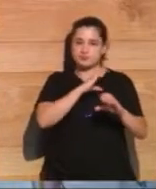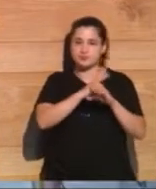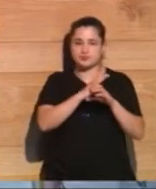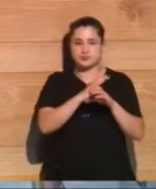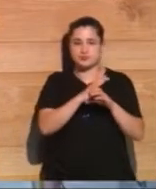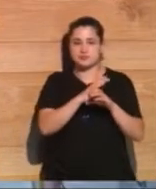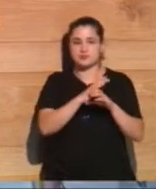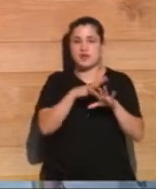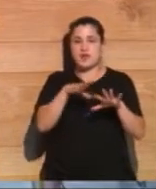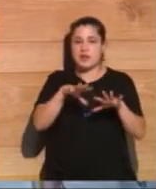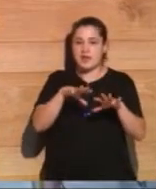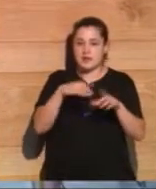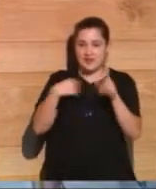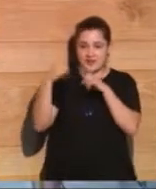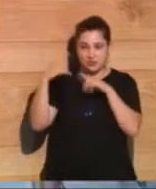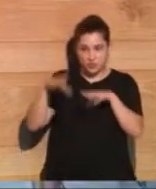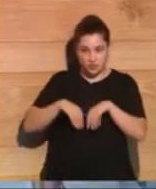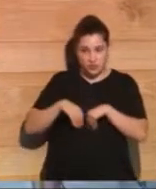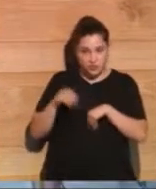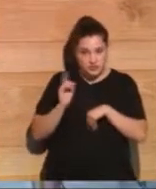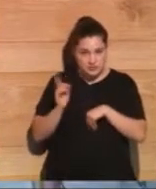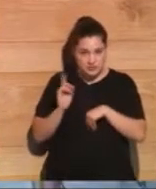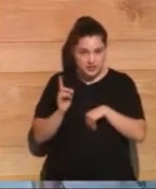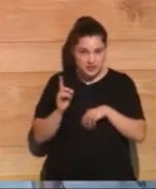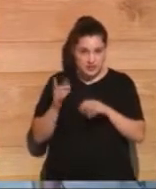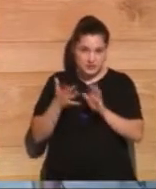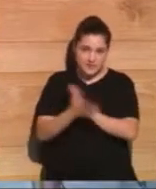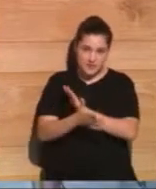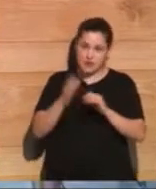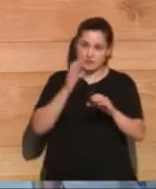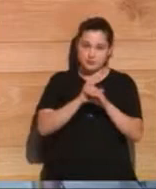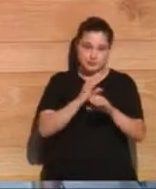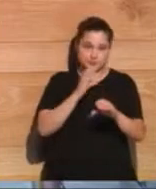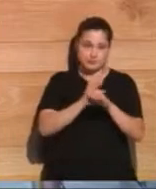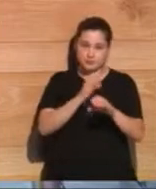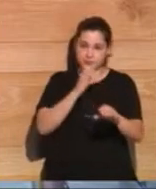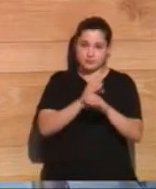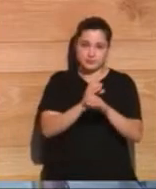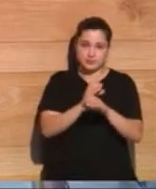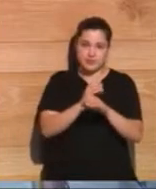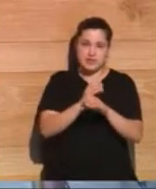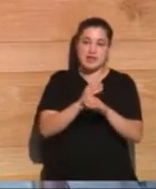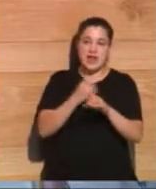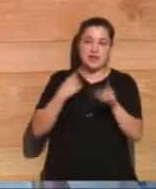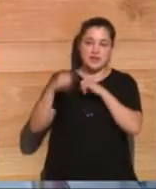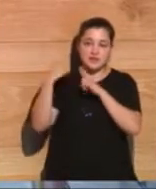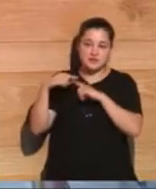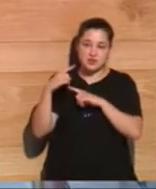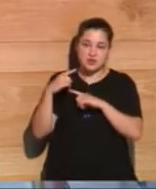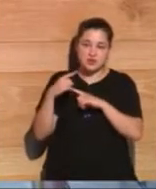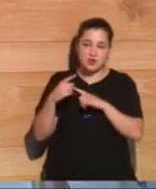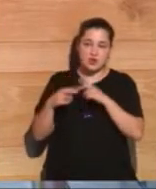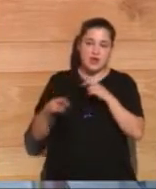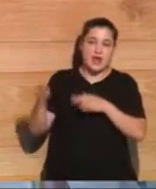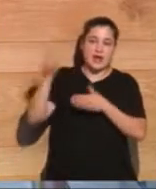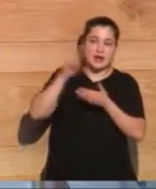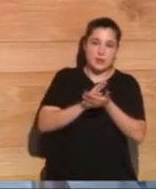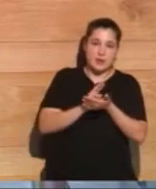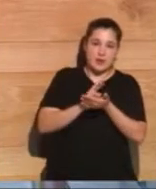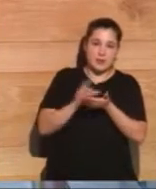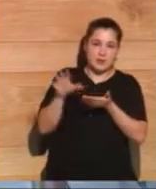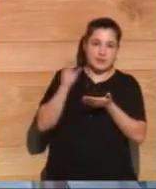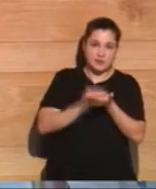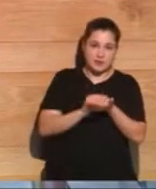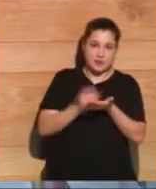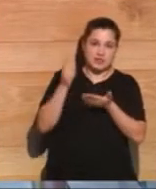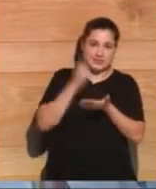Y la no aceptación de la tradición es una incomunicación. Y cómo recuperamos esa tradición y la incorporamos con objetivos